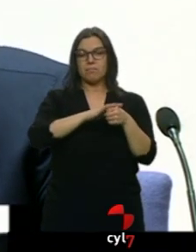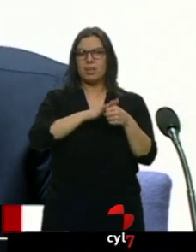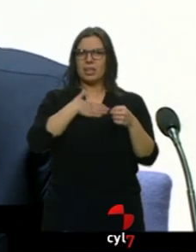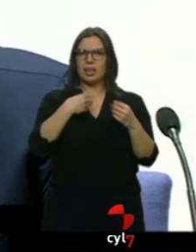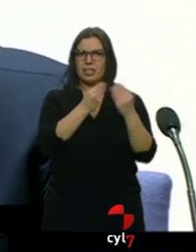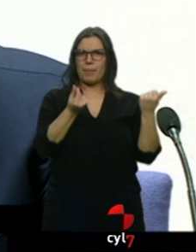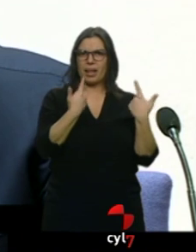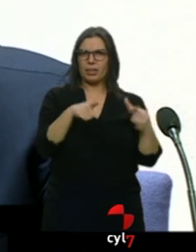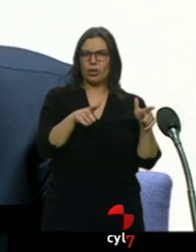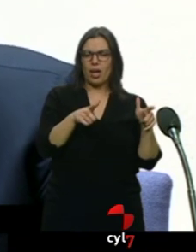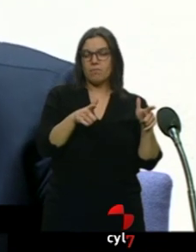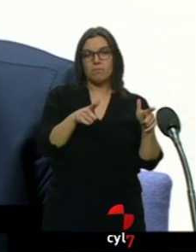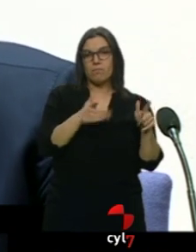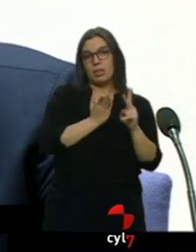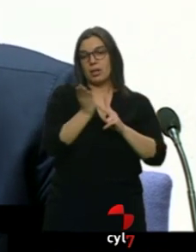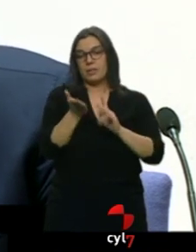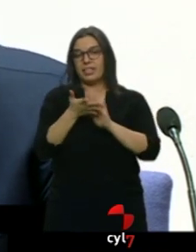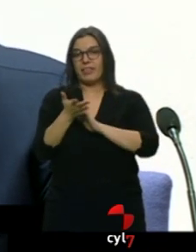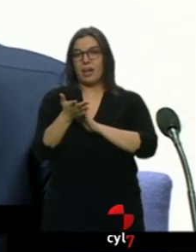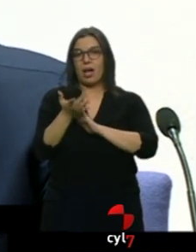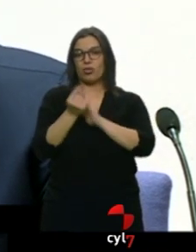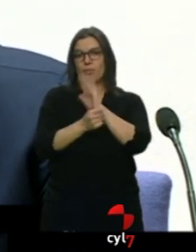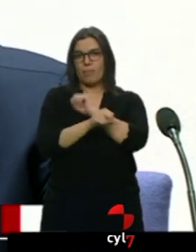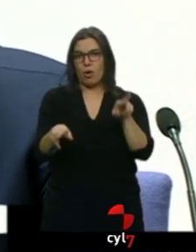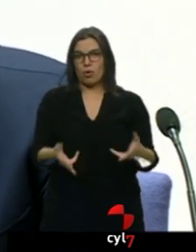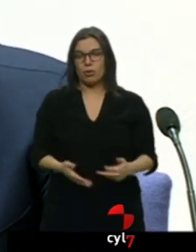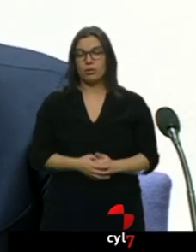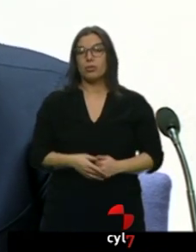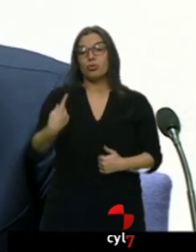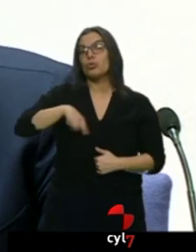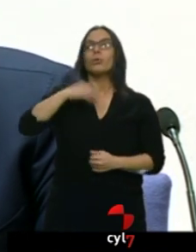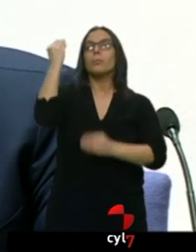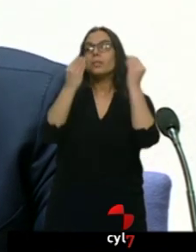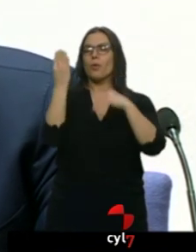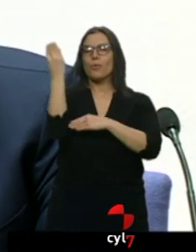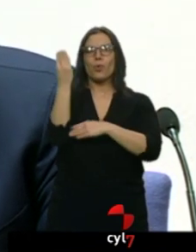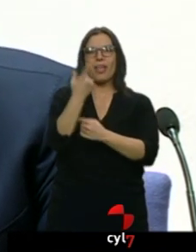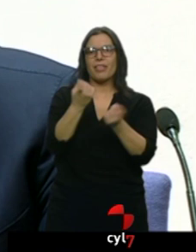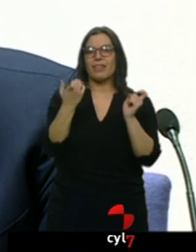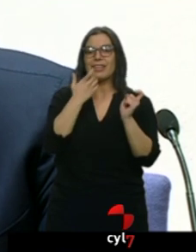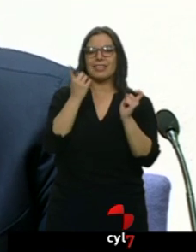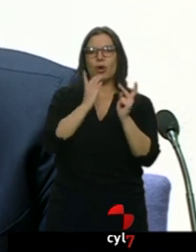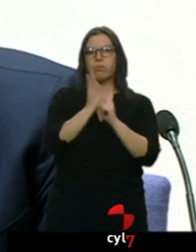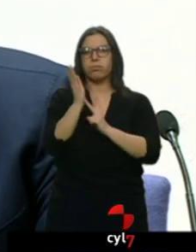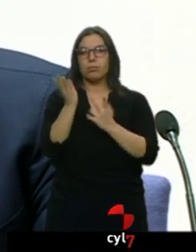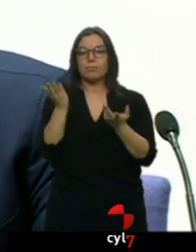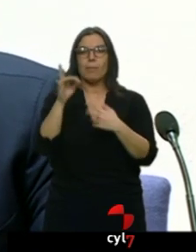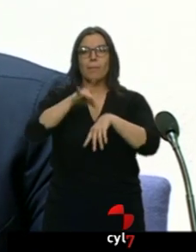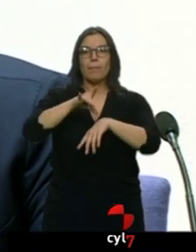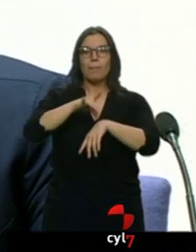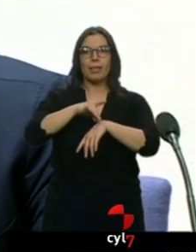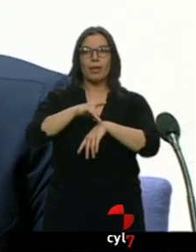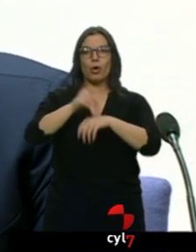Nosotros entendemos que es una figura que es necesaria, porque si no la alternativa serían los médicos o enfermeros